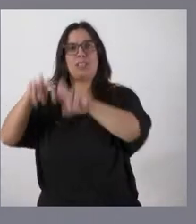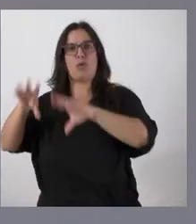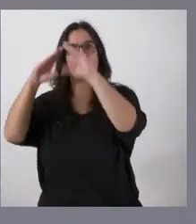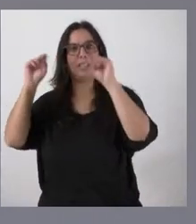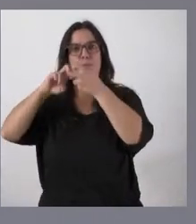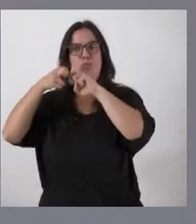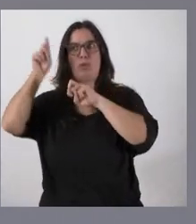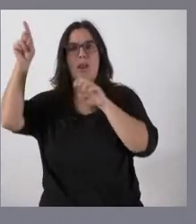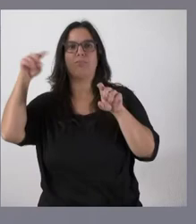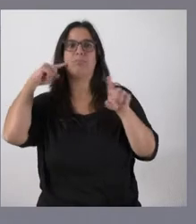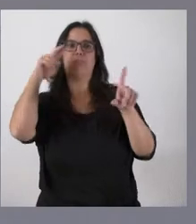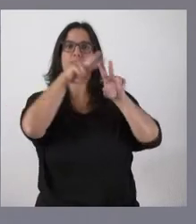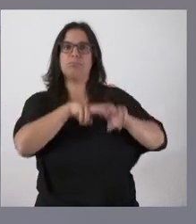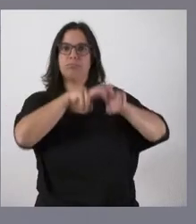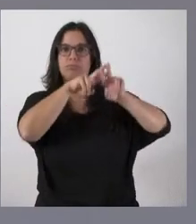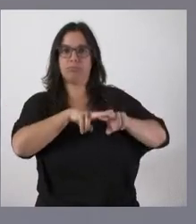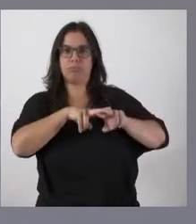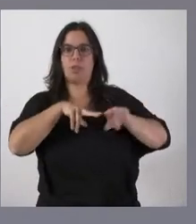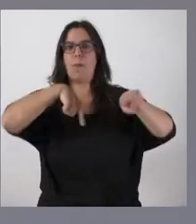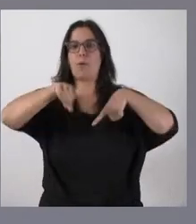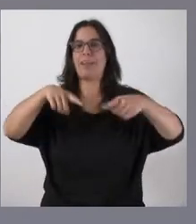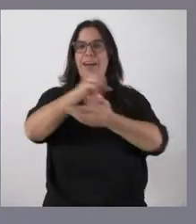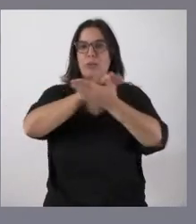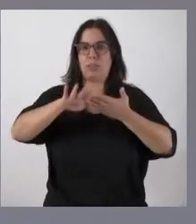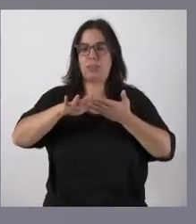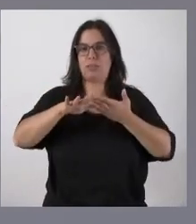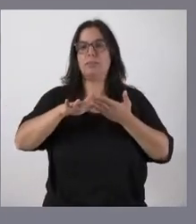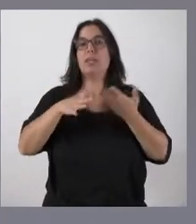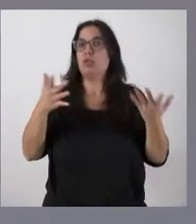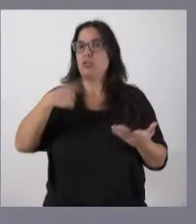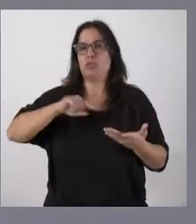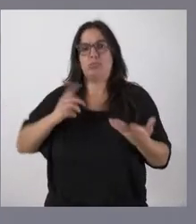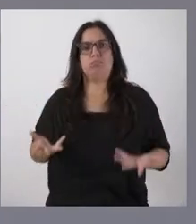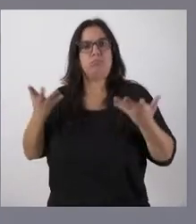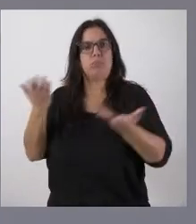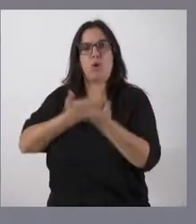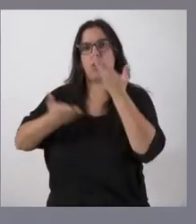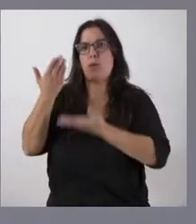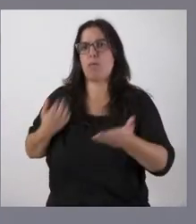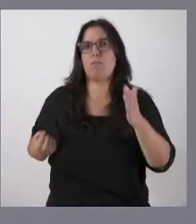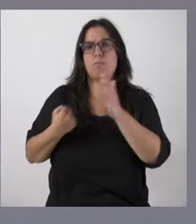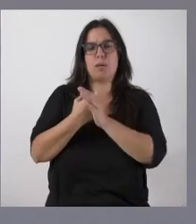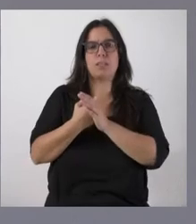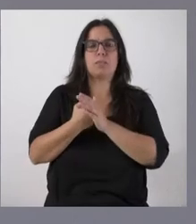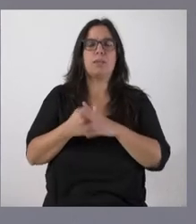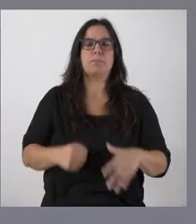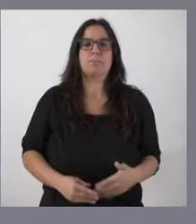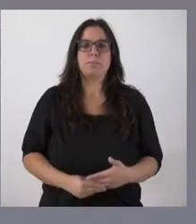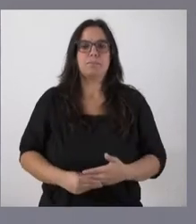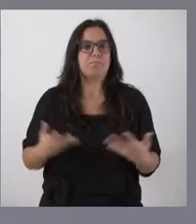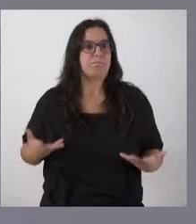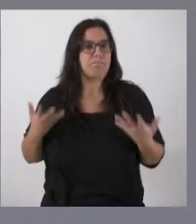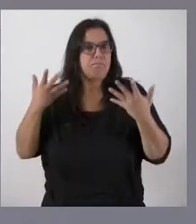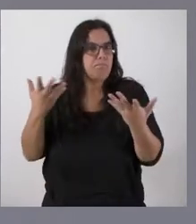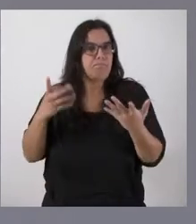de movilidad gratuita. Y, por tanto, nuestra máxima colaboración con los investigadores en esta materia, nuestra disposición a